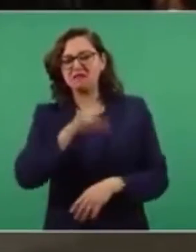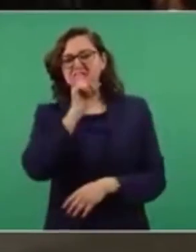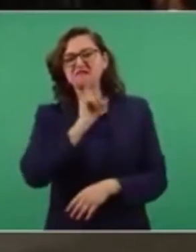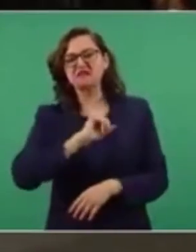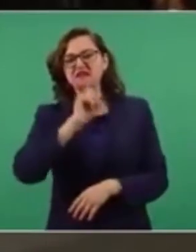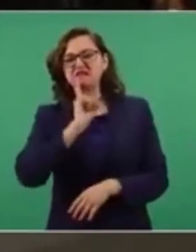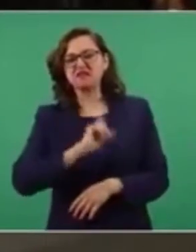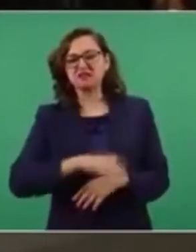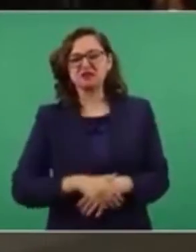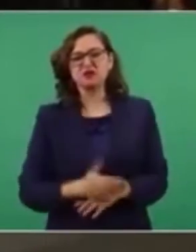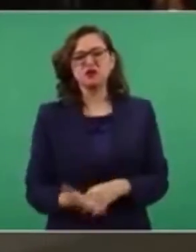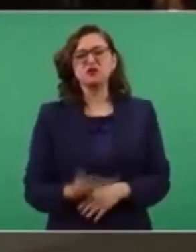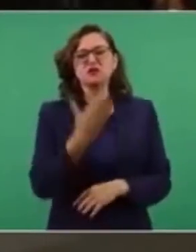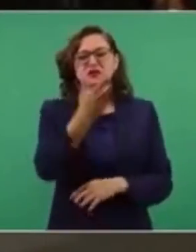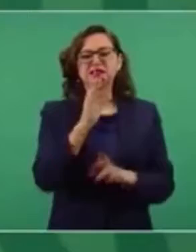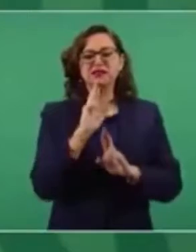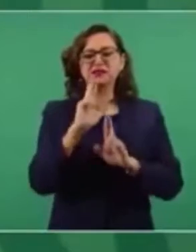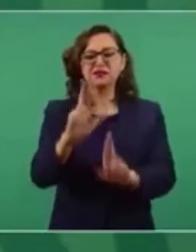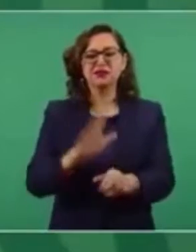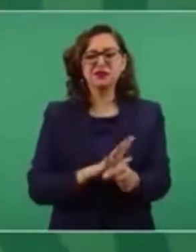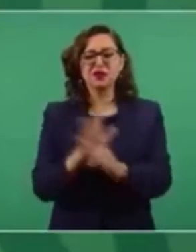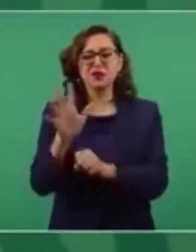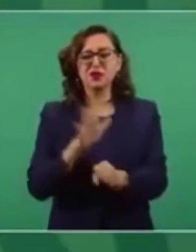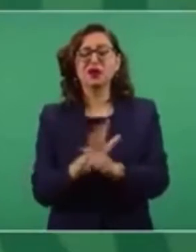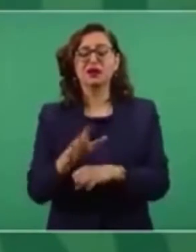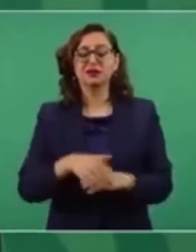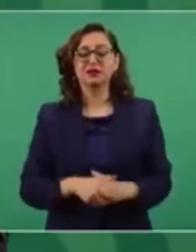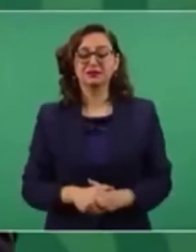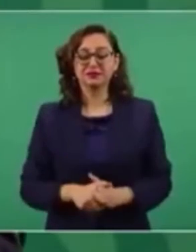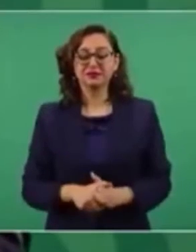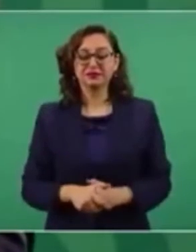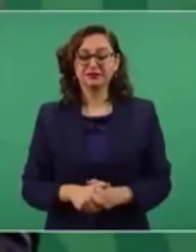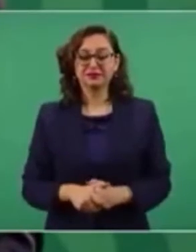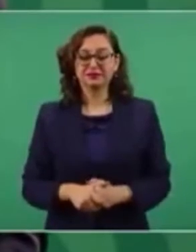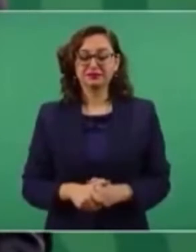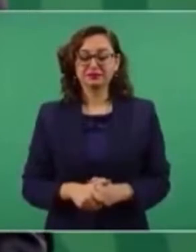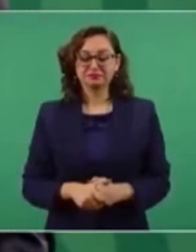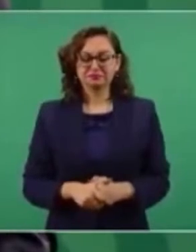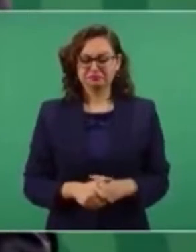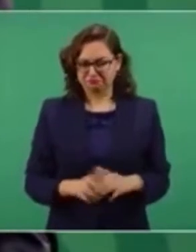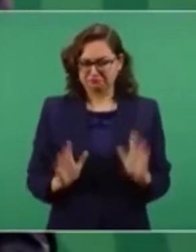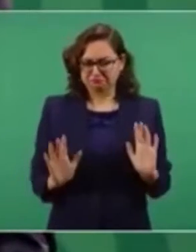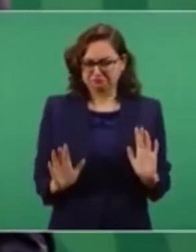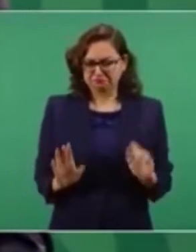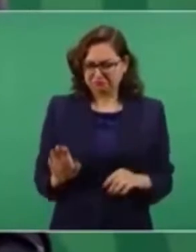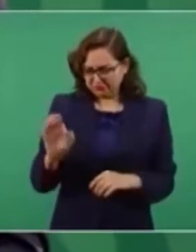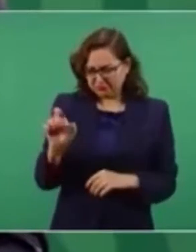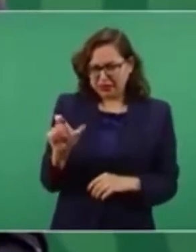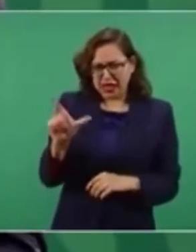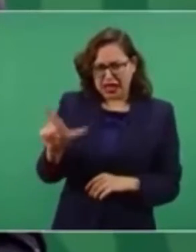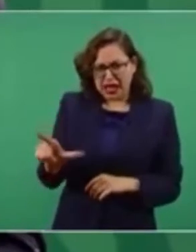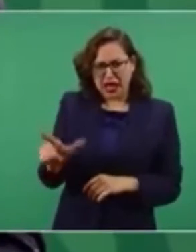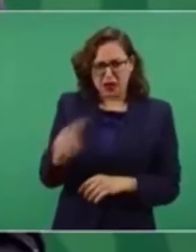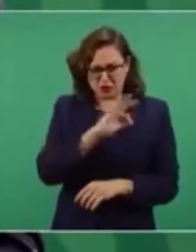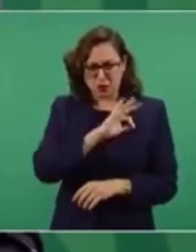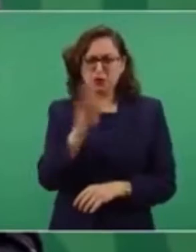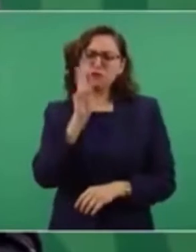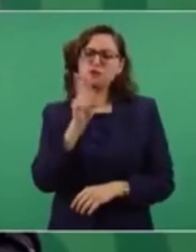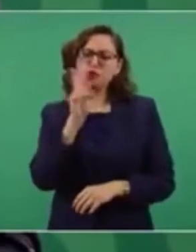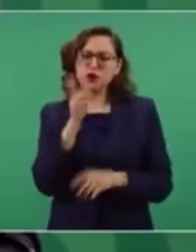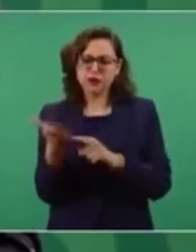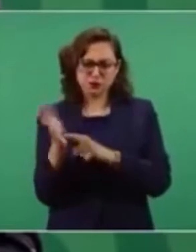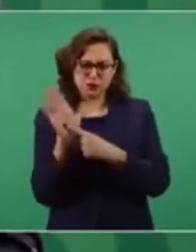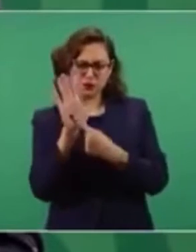sostenga esto. ¿Qué responde usted a Diego Fernández? Pues es muy sencillo que aclare, que diga si es cierto o no